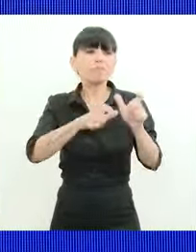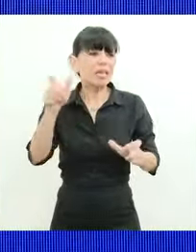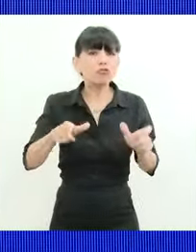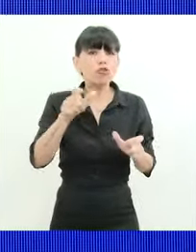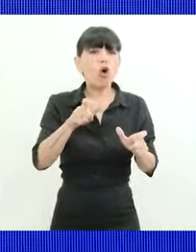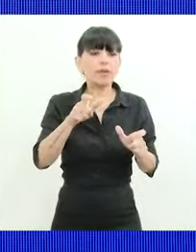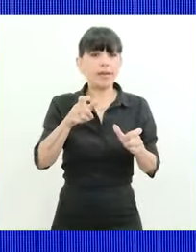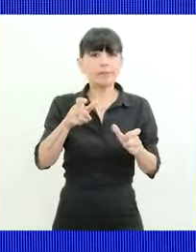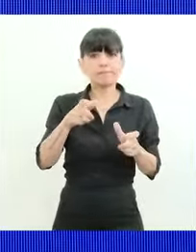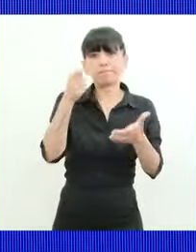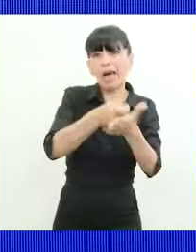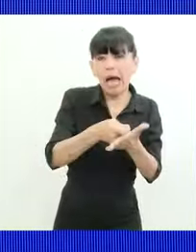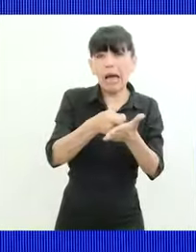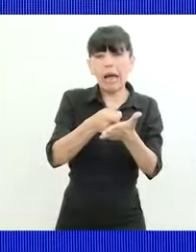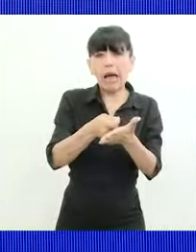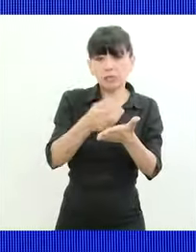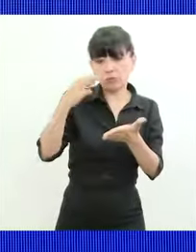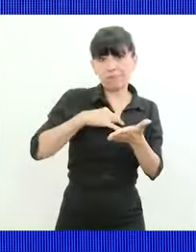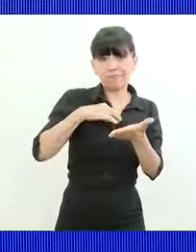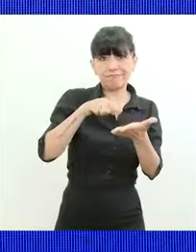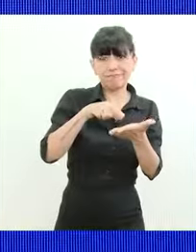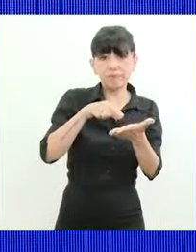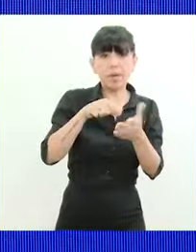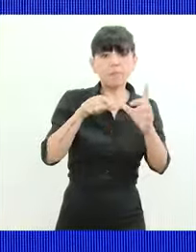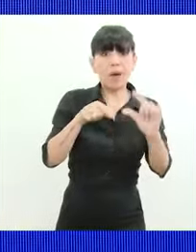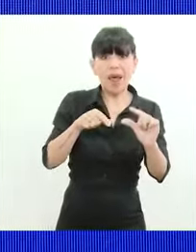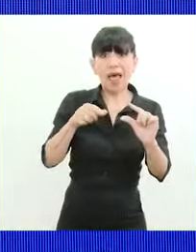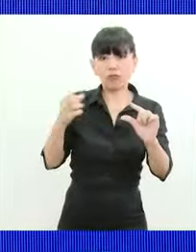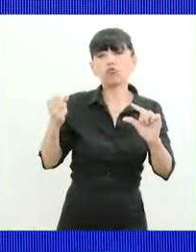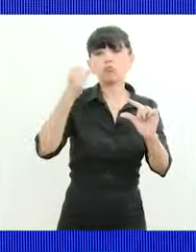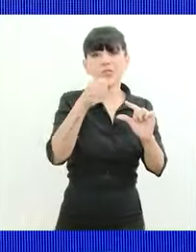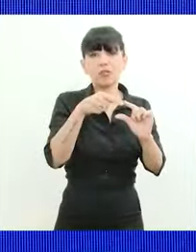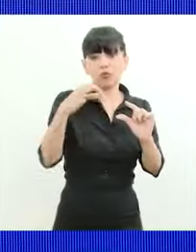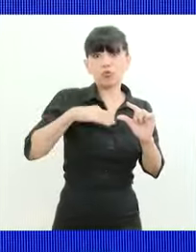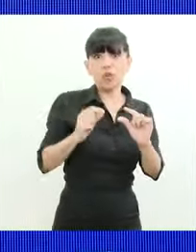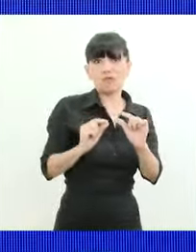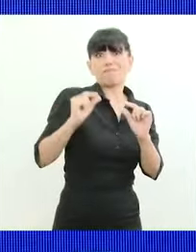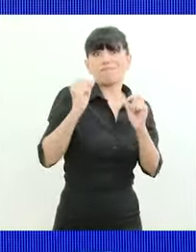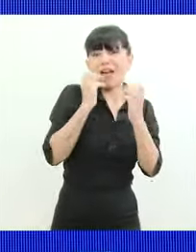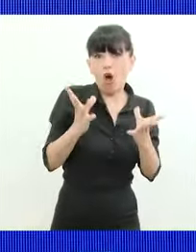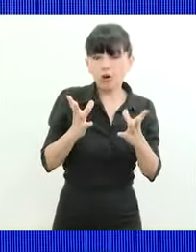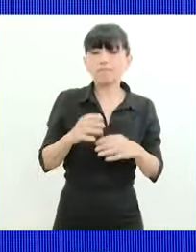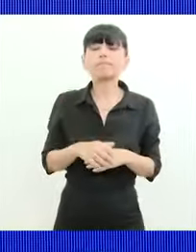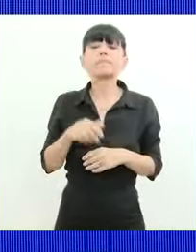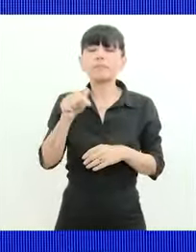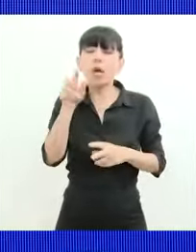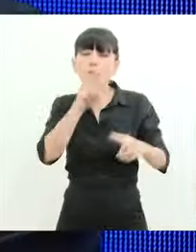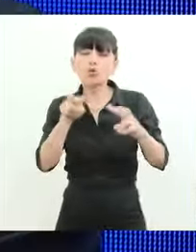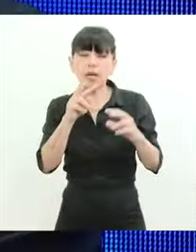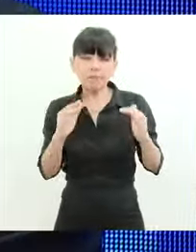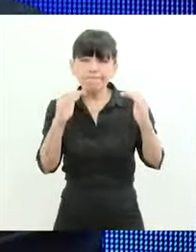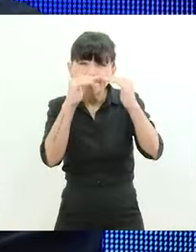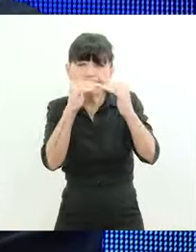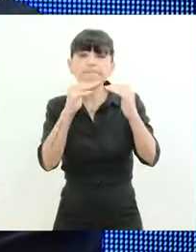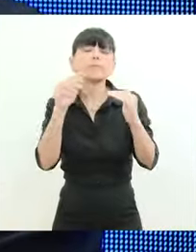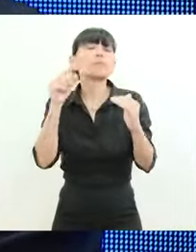de subsidio hoy ya estamos en 60-40 20-24 aspiramos a estar en 50-50 pero hay una cosa que es